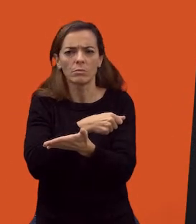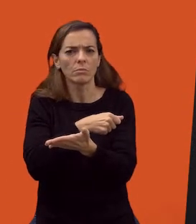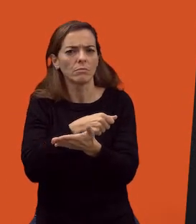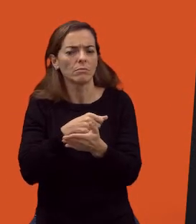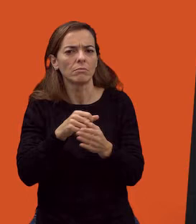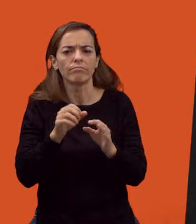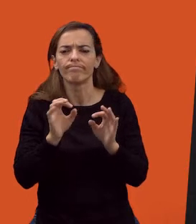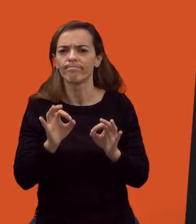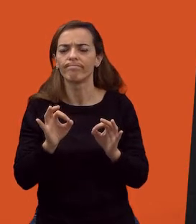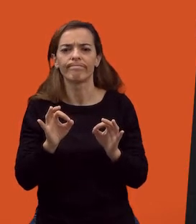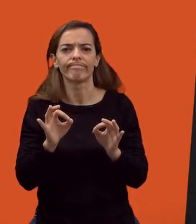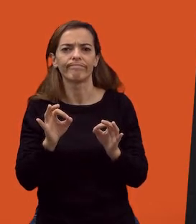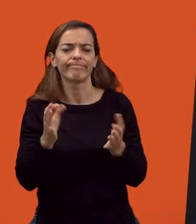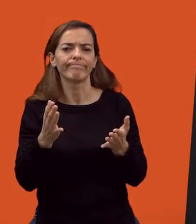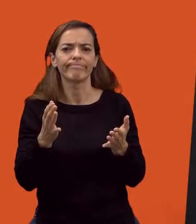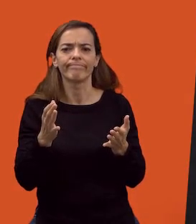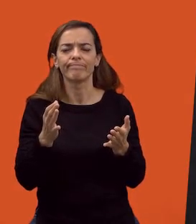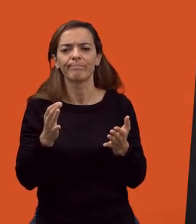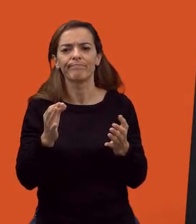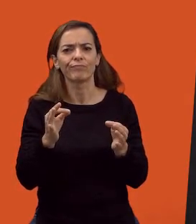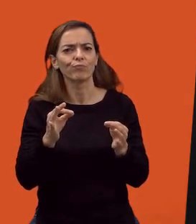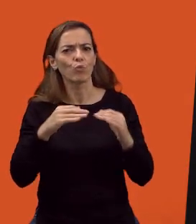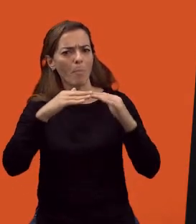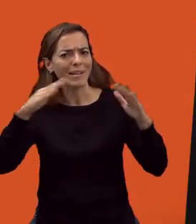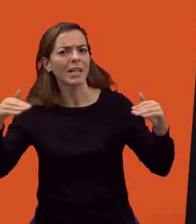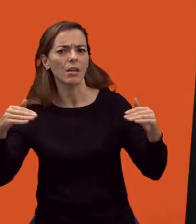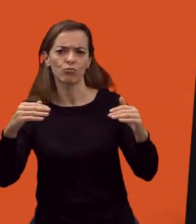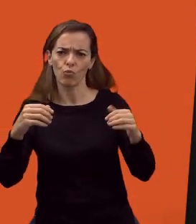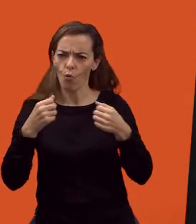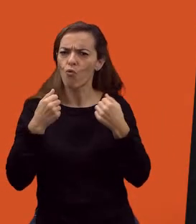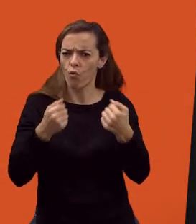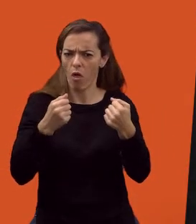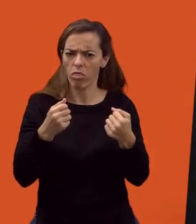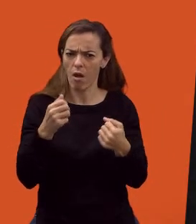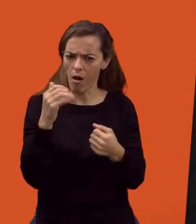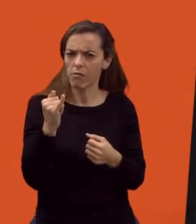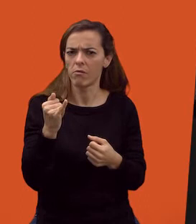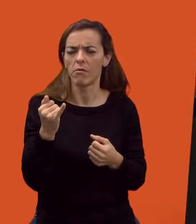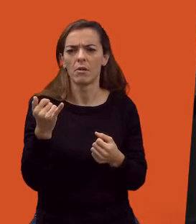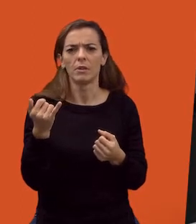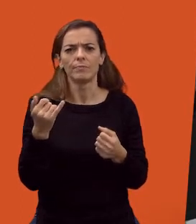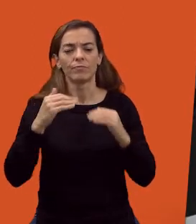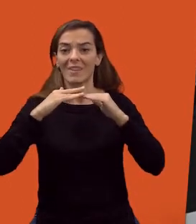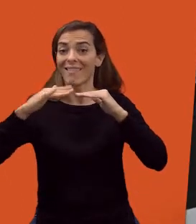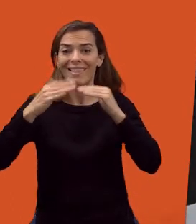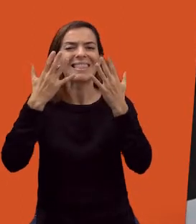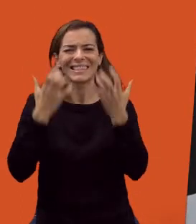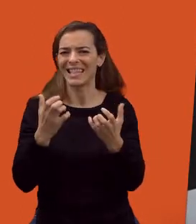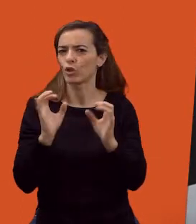con gran fuerza, que son desiertos,